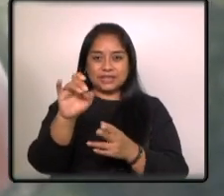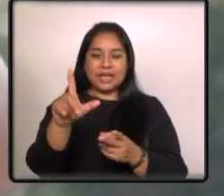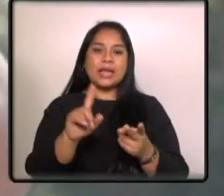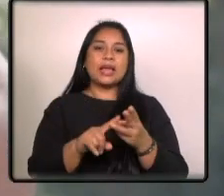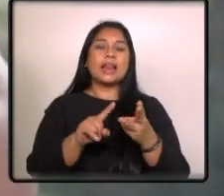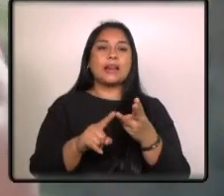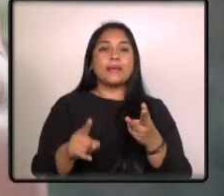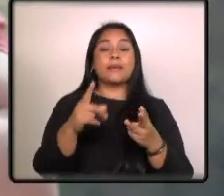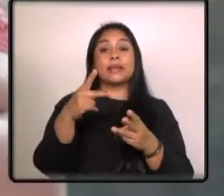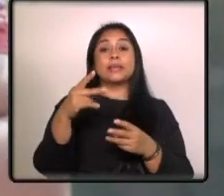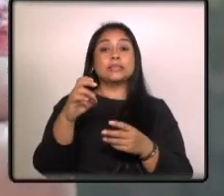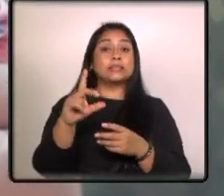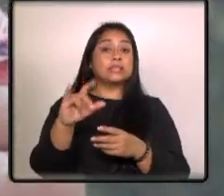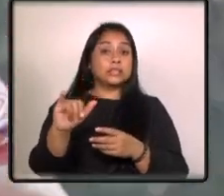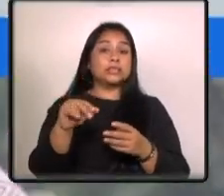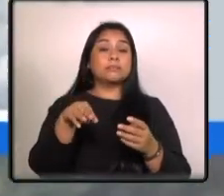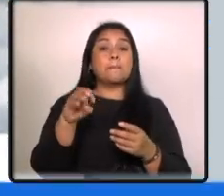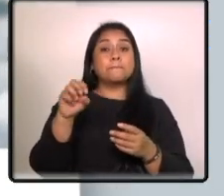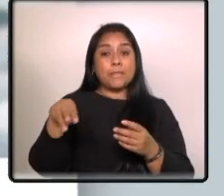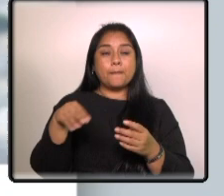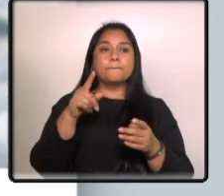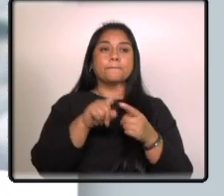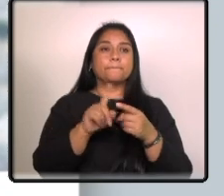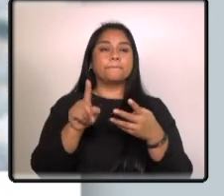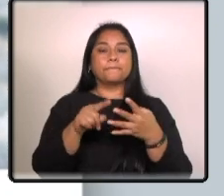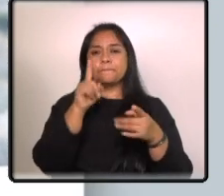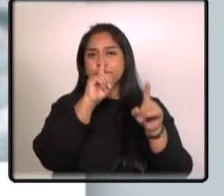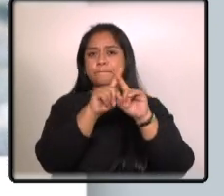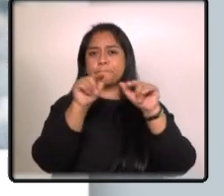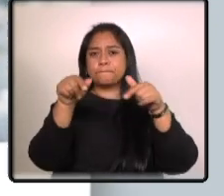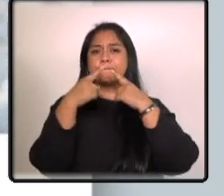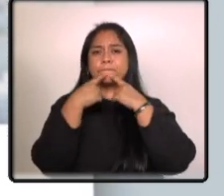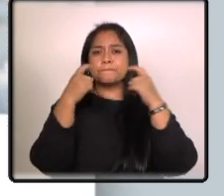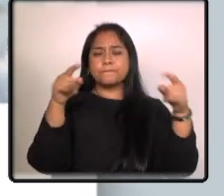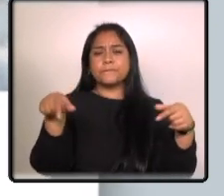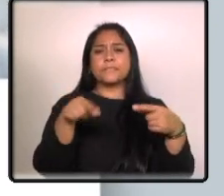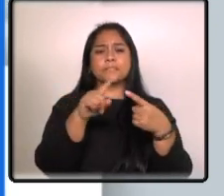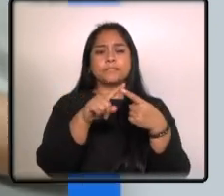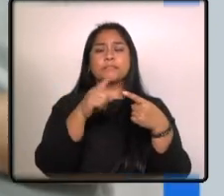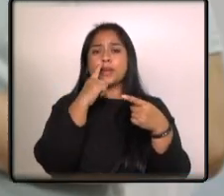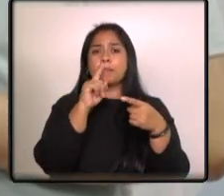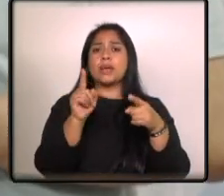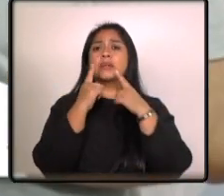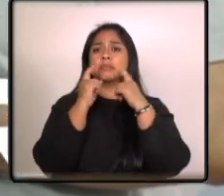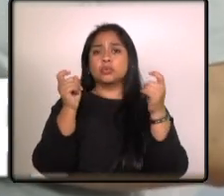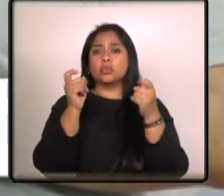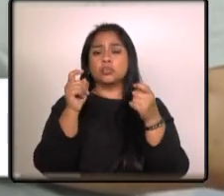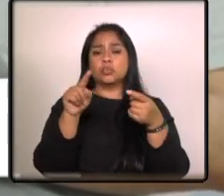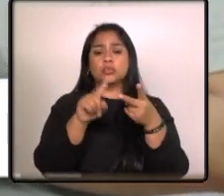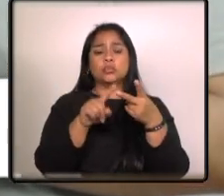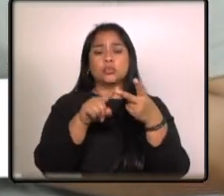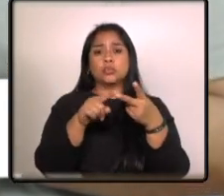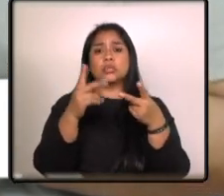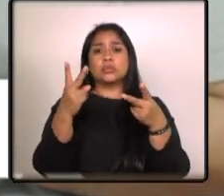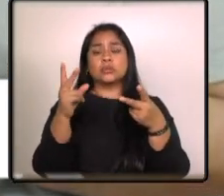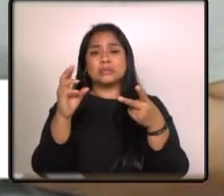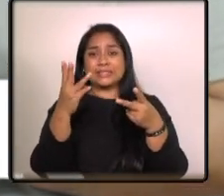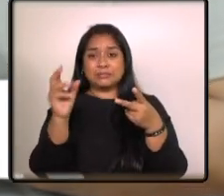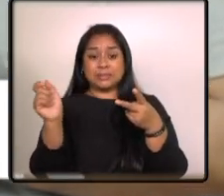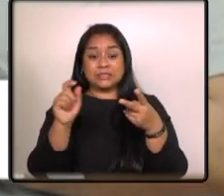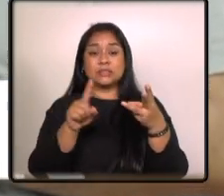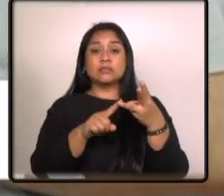tres fases la primera constó el lanzamiento de la campaña la segunda es de tres meses y concluye en septiembre para